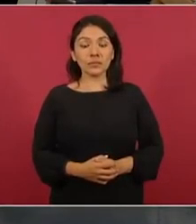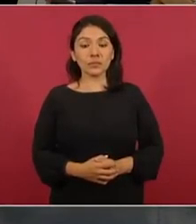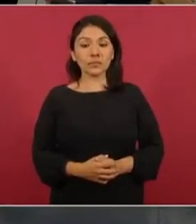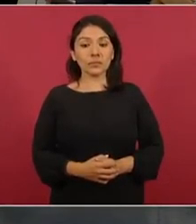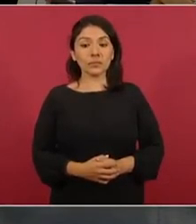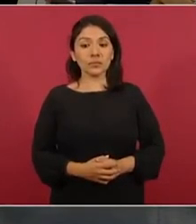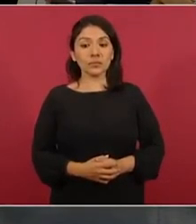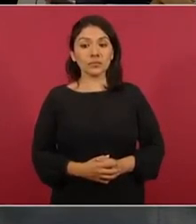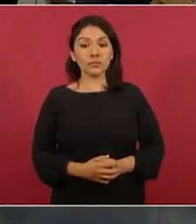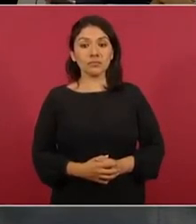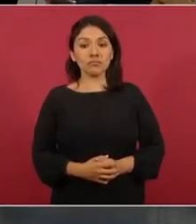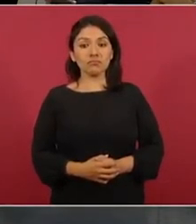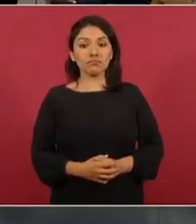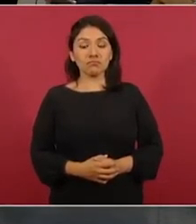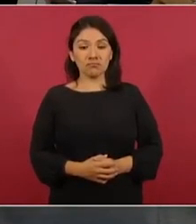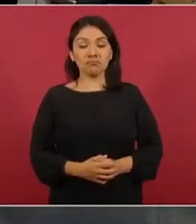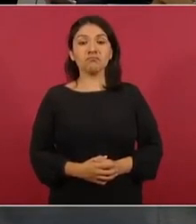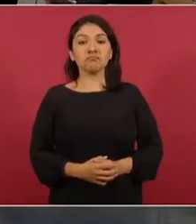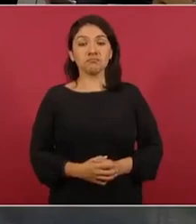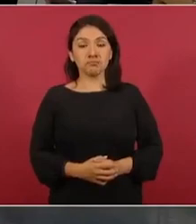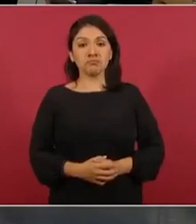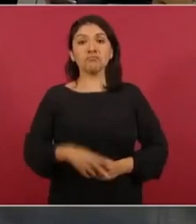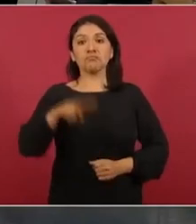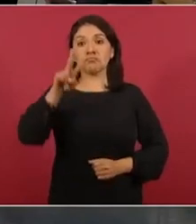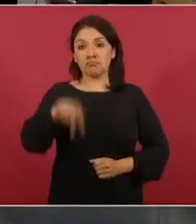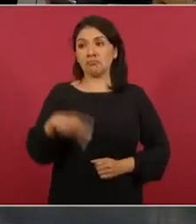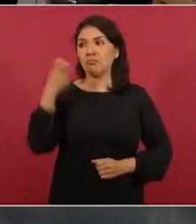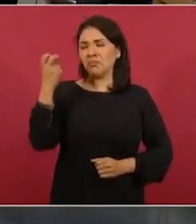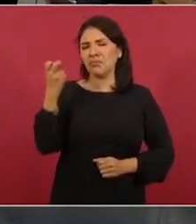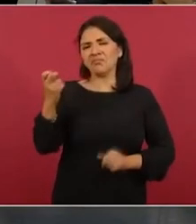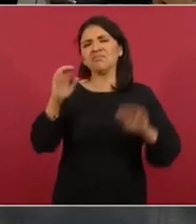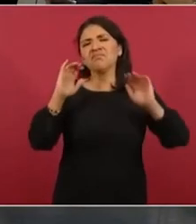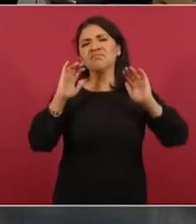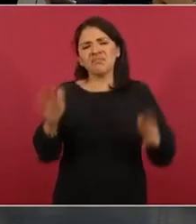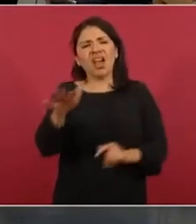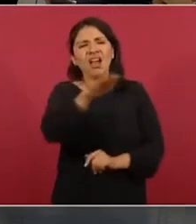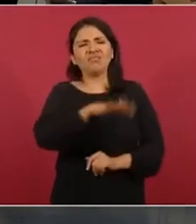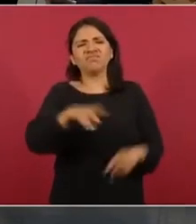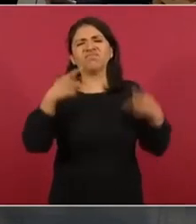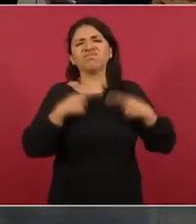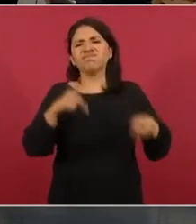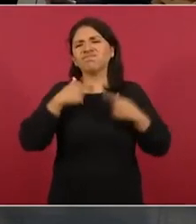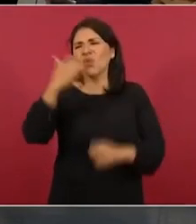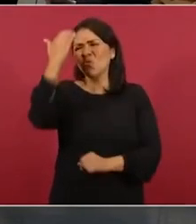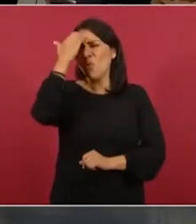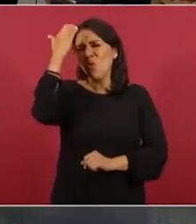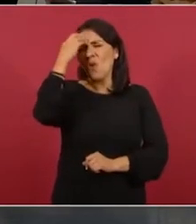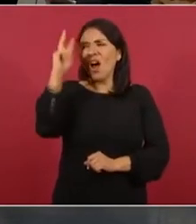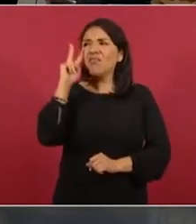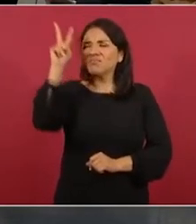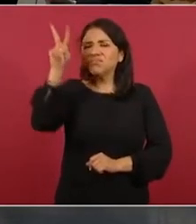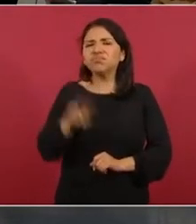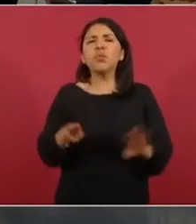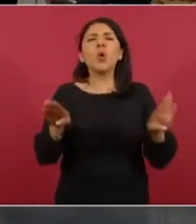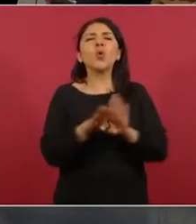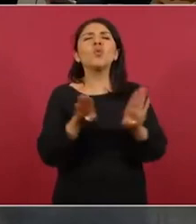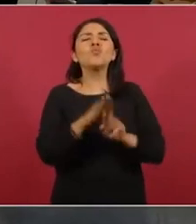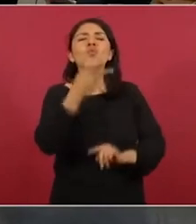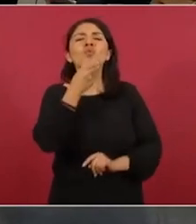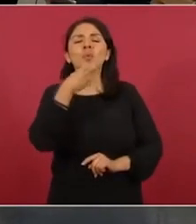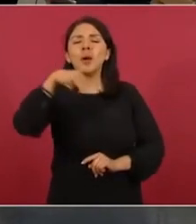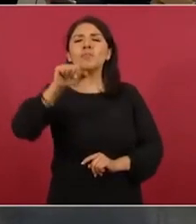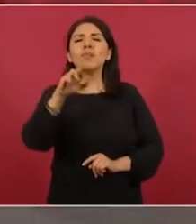Y muy visto, muy leído, es como el caso de Martín Moreno